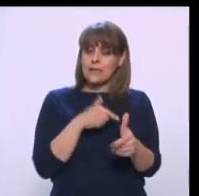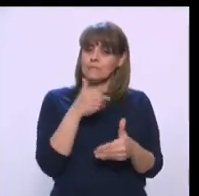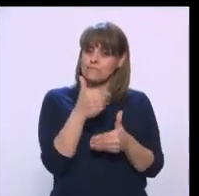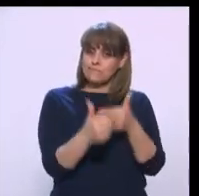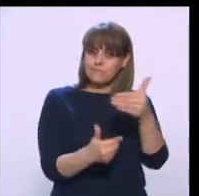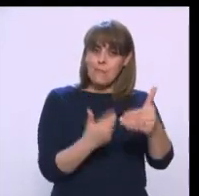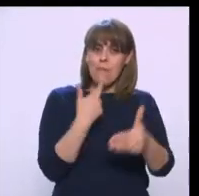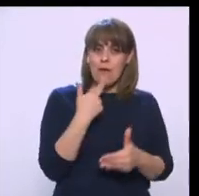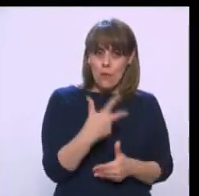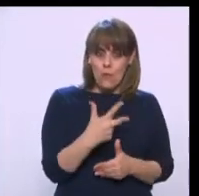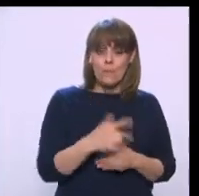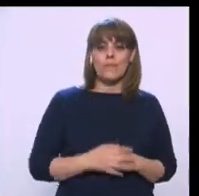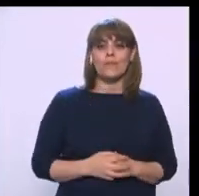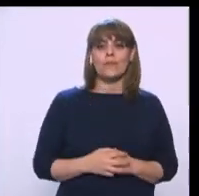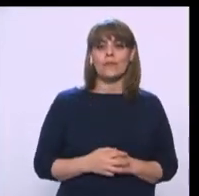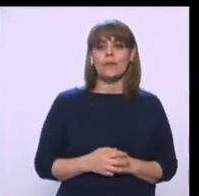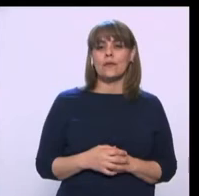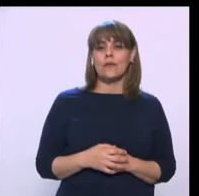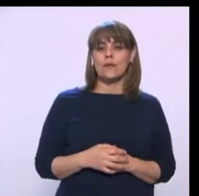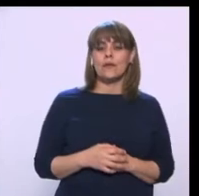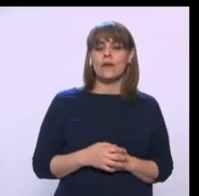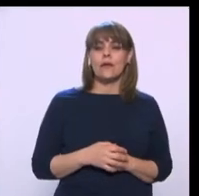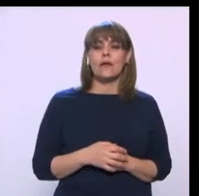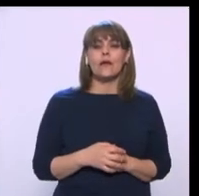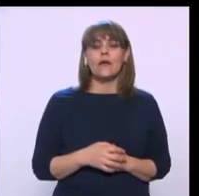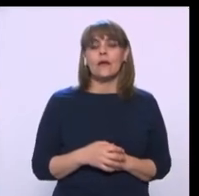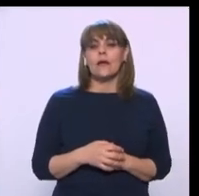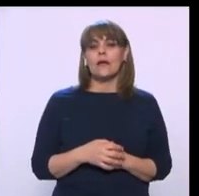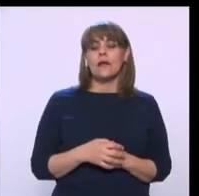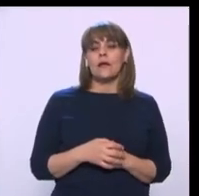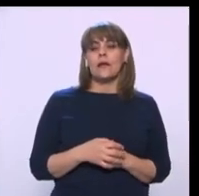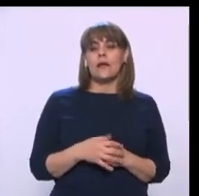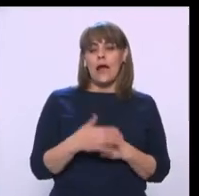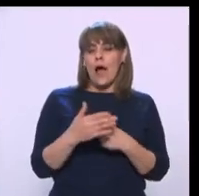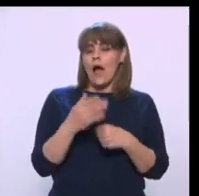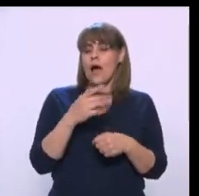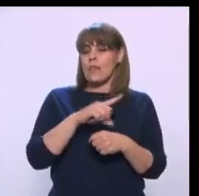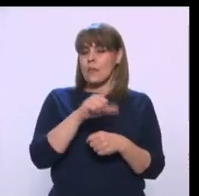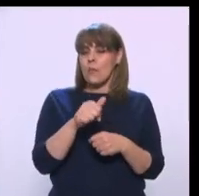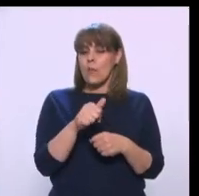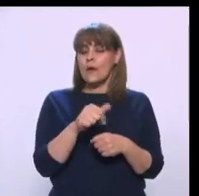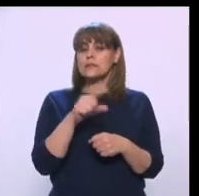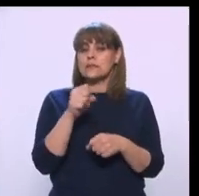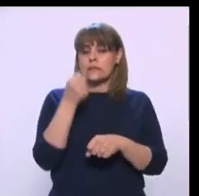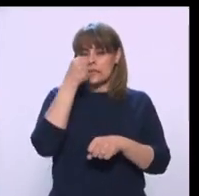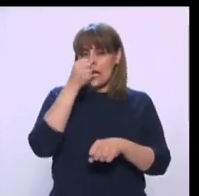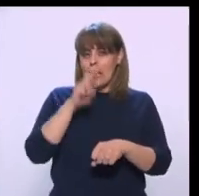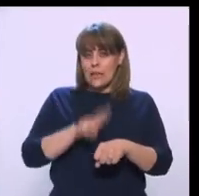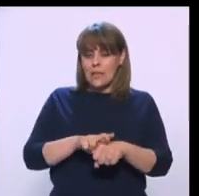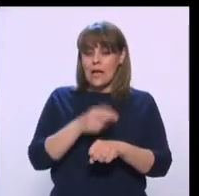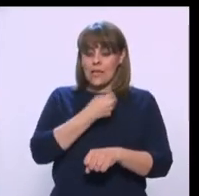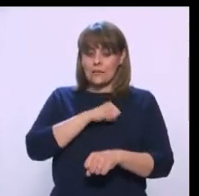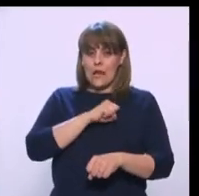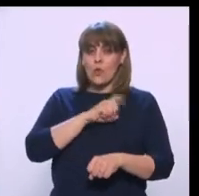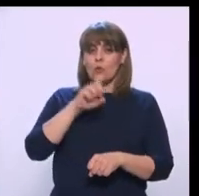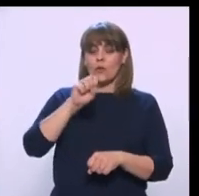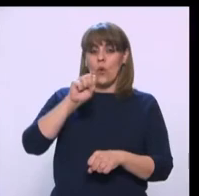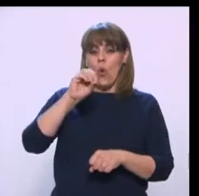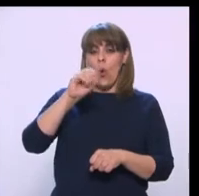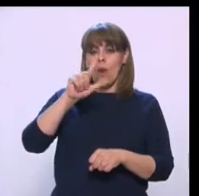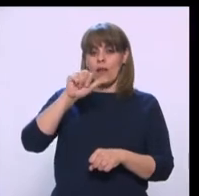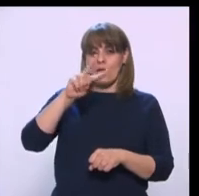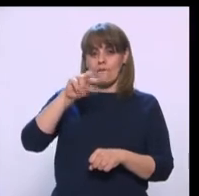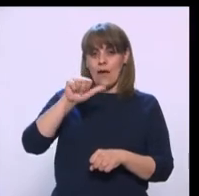en eso. Ahora en unos minutos justamente de eso nos va a acompañar la Secretaría de Salud, Oliva López